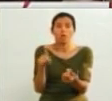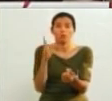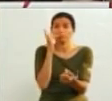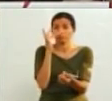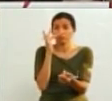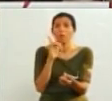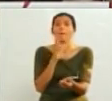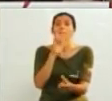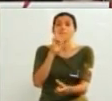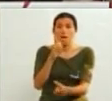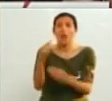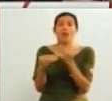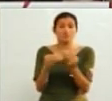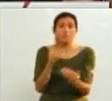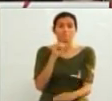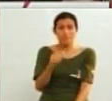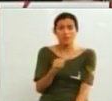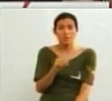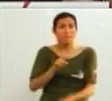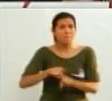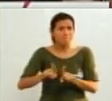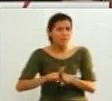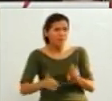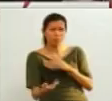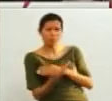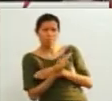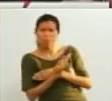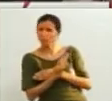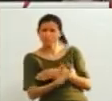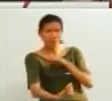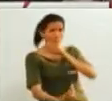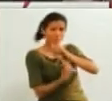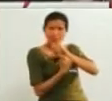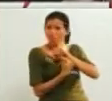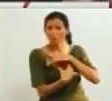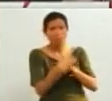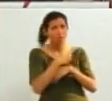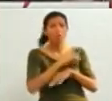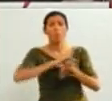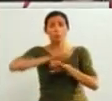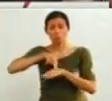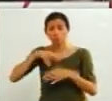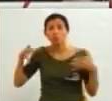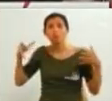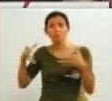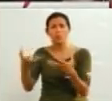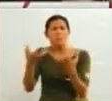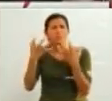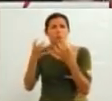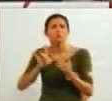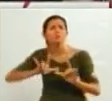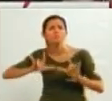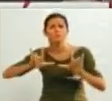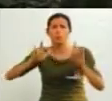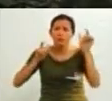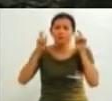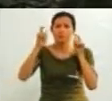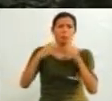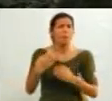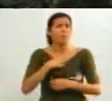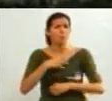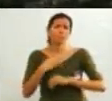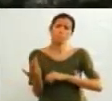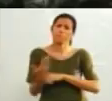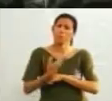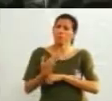hacen daño, pero en verdad no podrán con estos muchos que queremos al comandante Chávez. No podrán, no, no, no, no